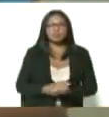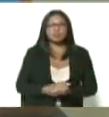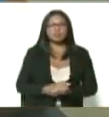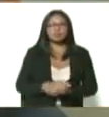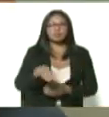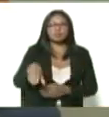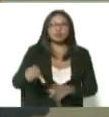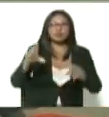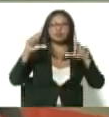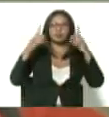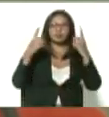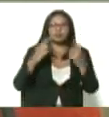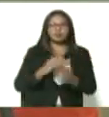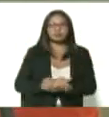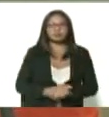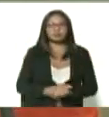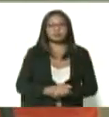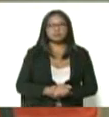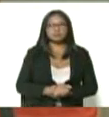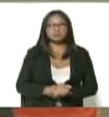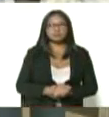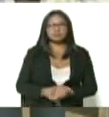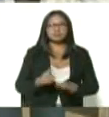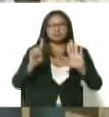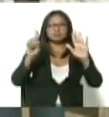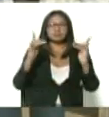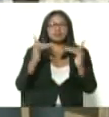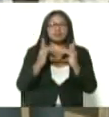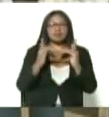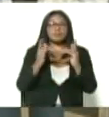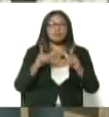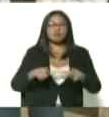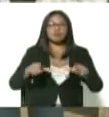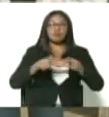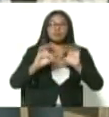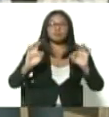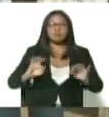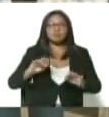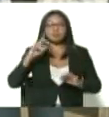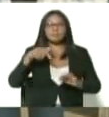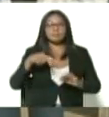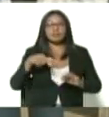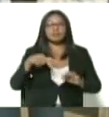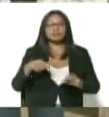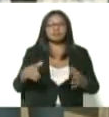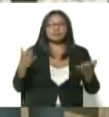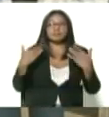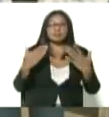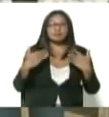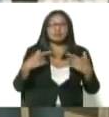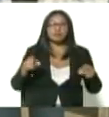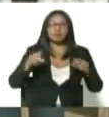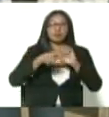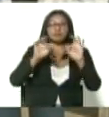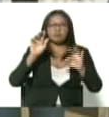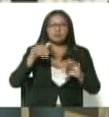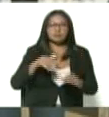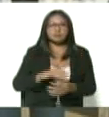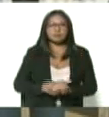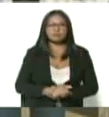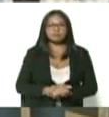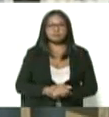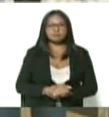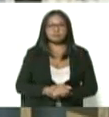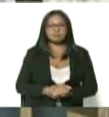estructura tenemos 26 camas para la atención de pacientes COVID de las cuales 3 camas son ventiladas tenemos 2 camas de traumachos con un